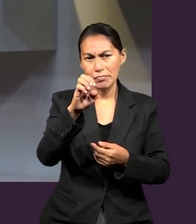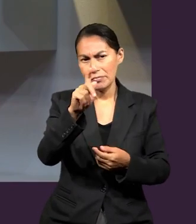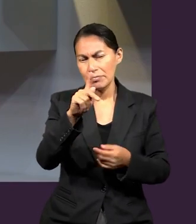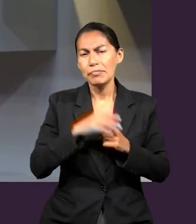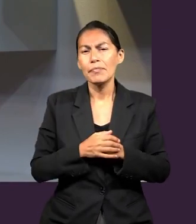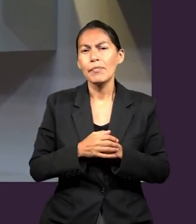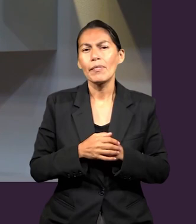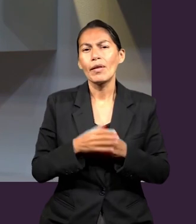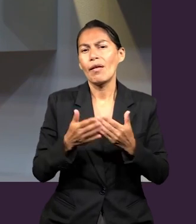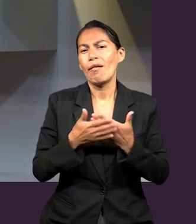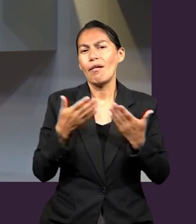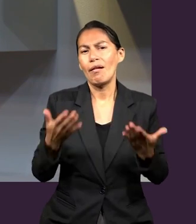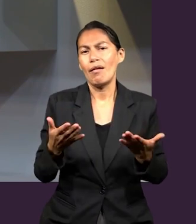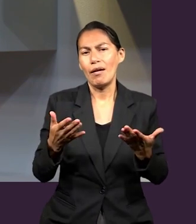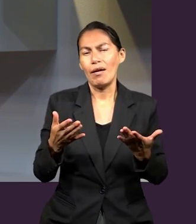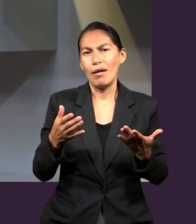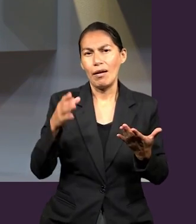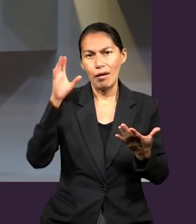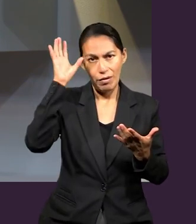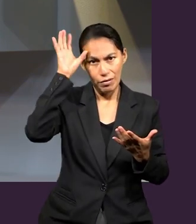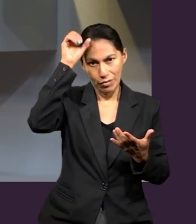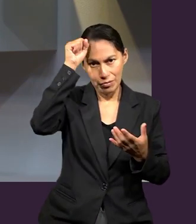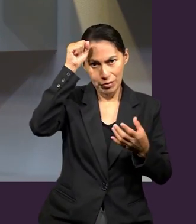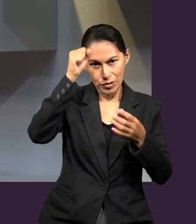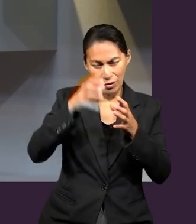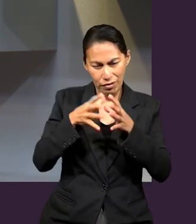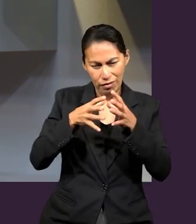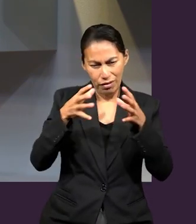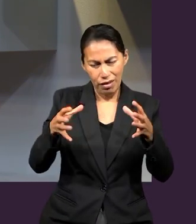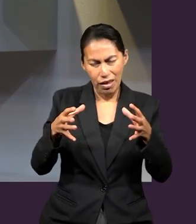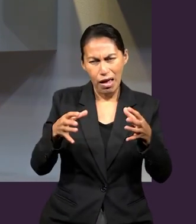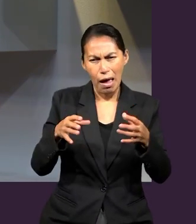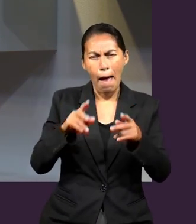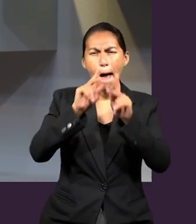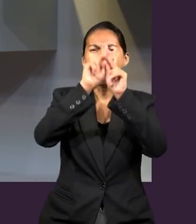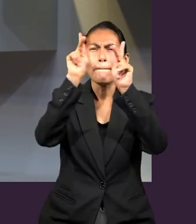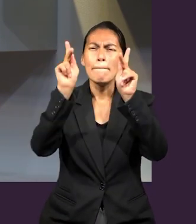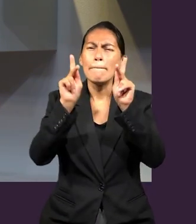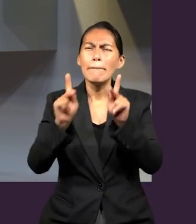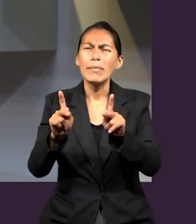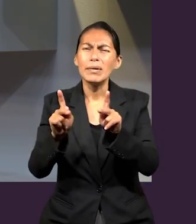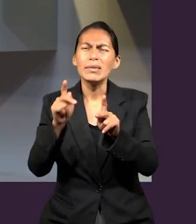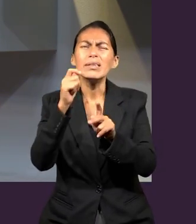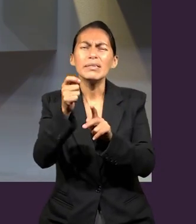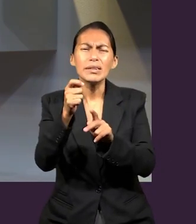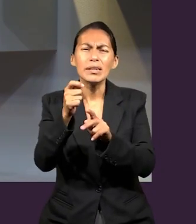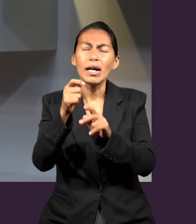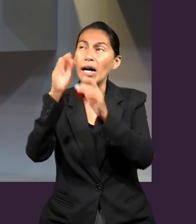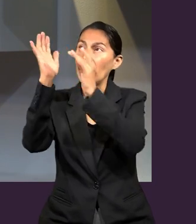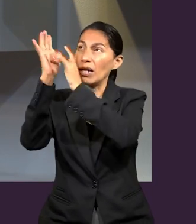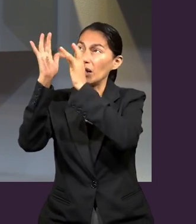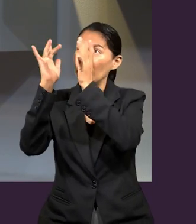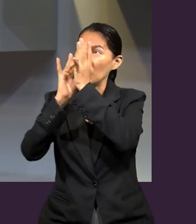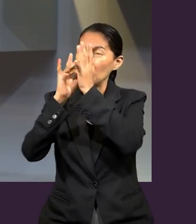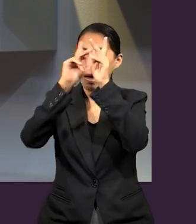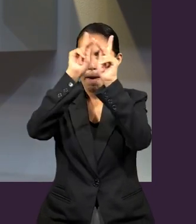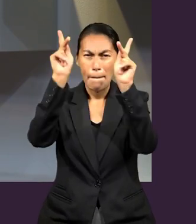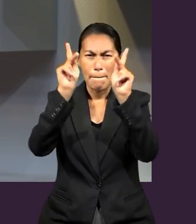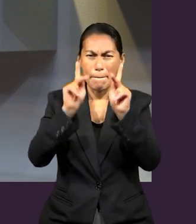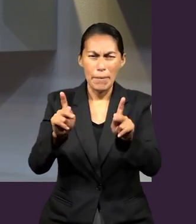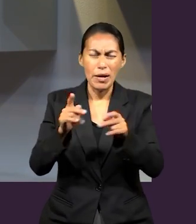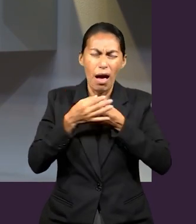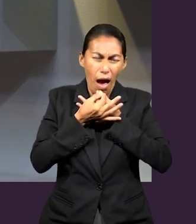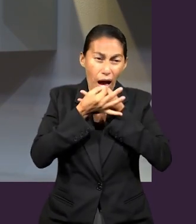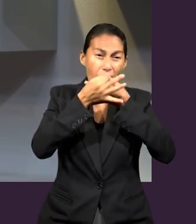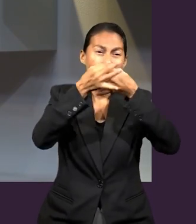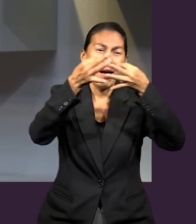Gracias, Nep. Vamos a seguir desarrollando este concepto, pero ahora a través de la paz. Jesús, el predicador de